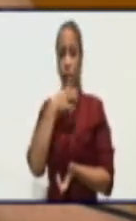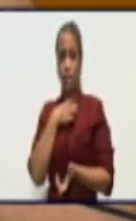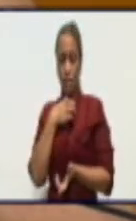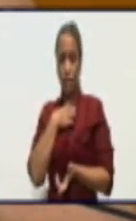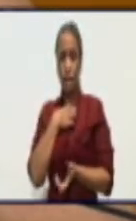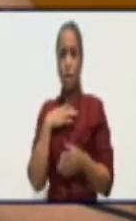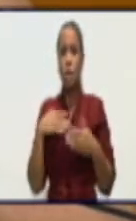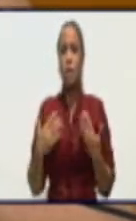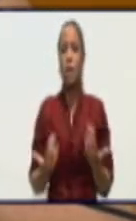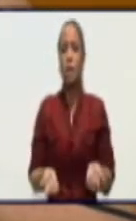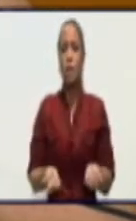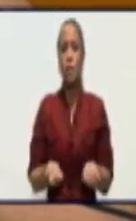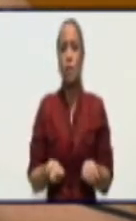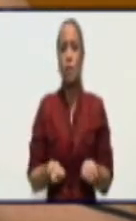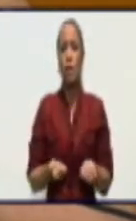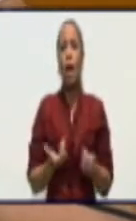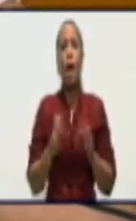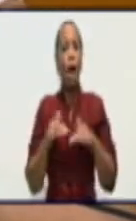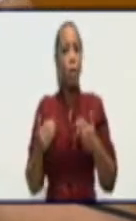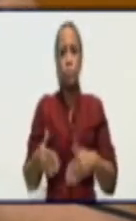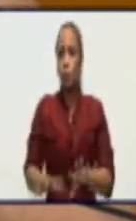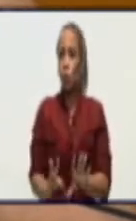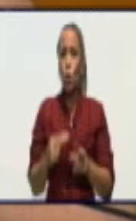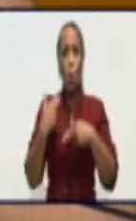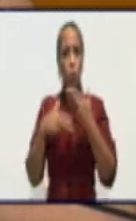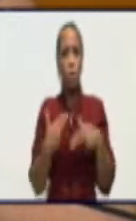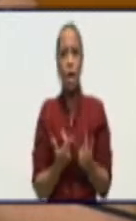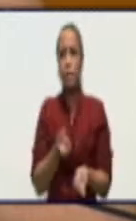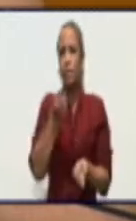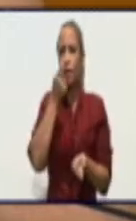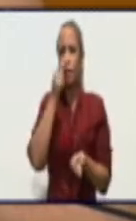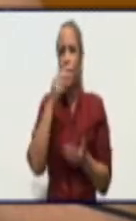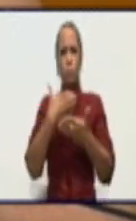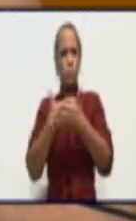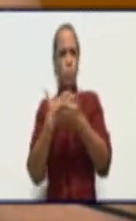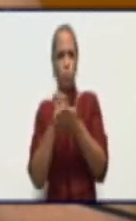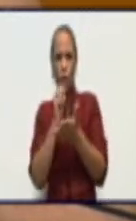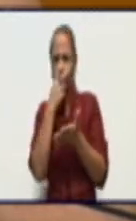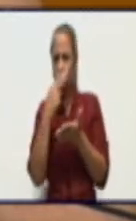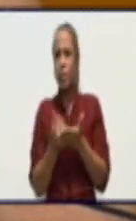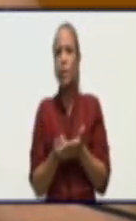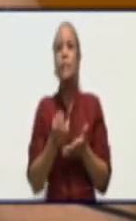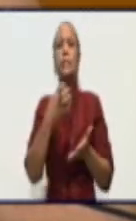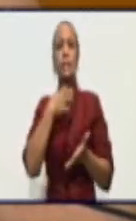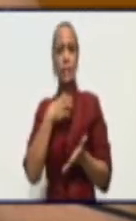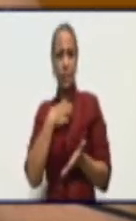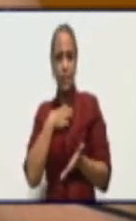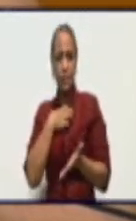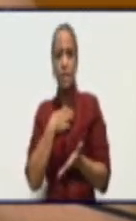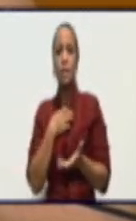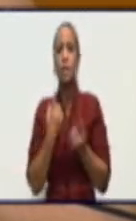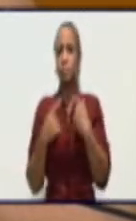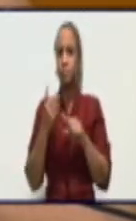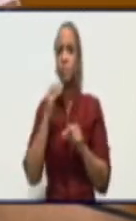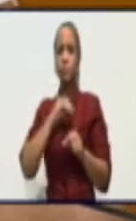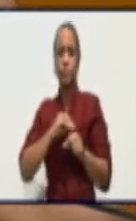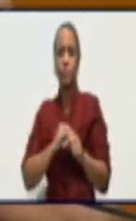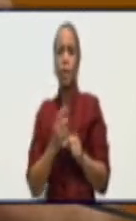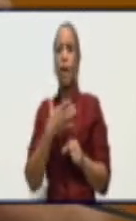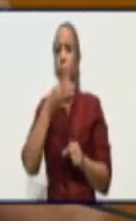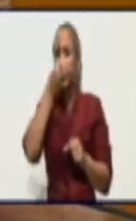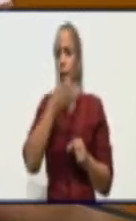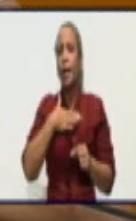de que aún cuando no se hace el test de antígeno tiene síntomas respiratorios y nosotros hoy